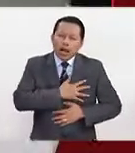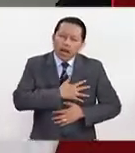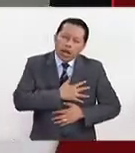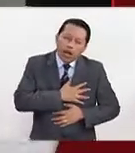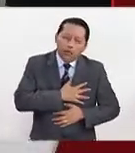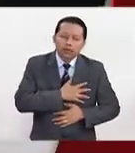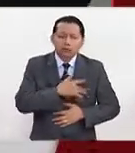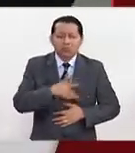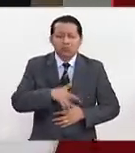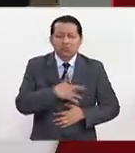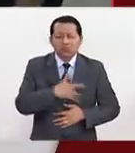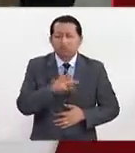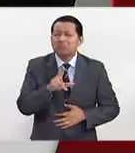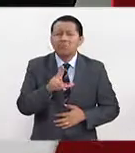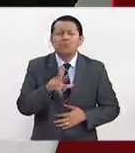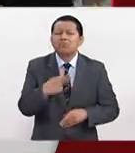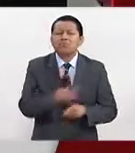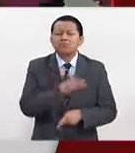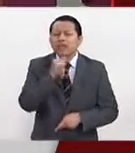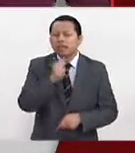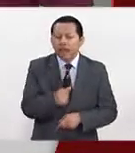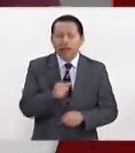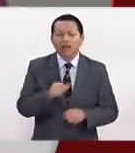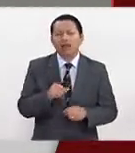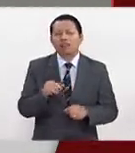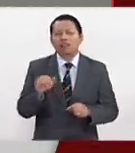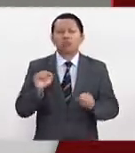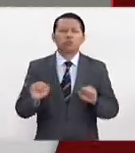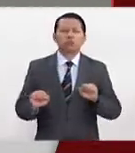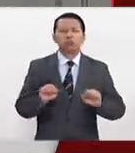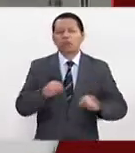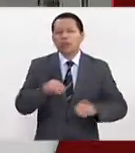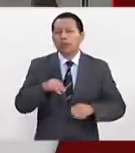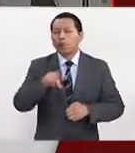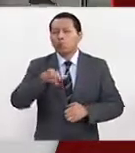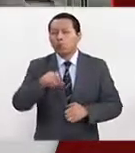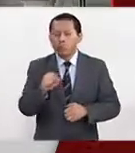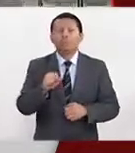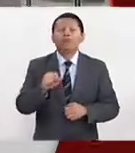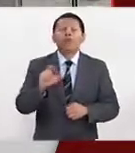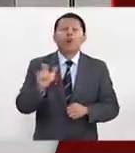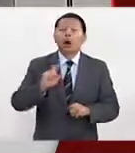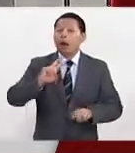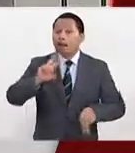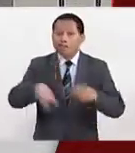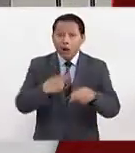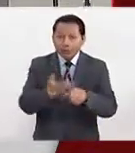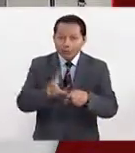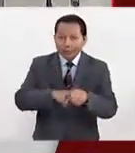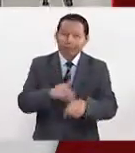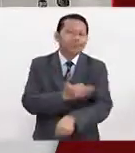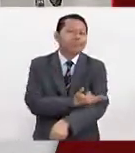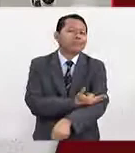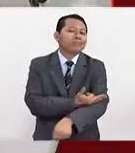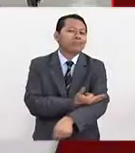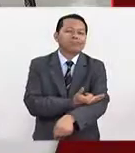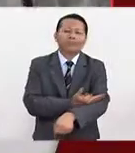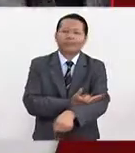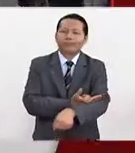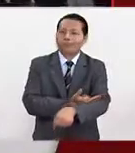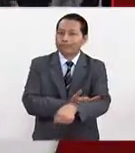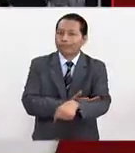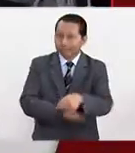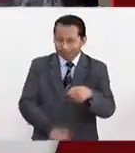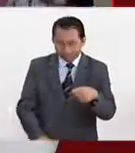él piensa que no es nada, que es un problema muscular. Y ya cuando llega al hospital llega muy tarde, que muchas veces el médico no puede hacer. Y otras